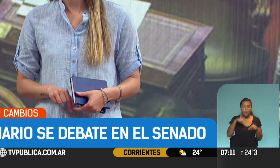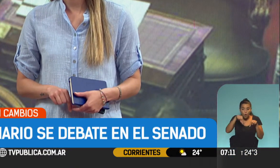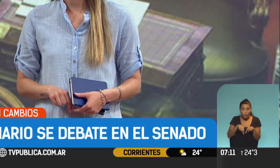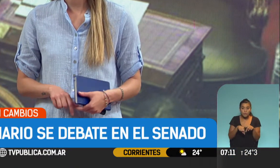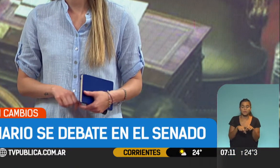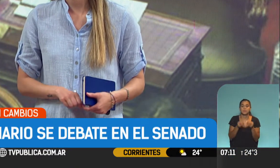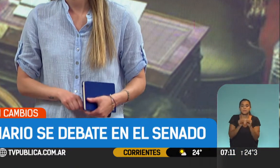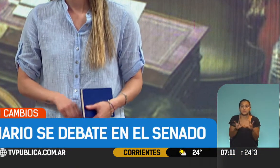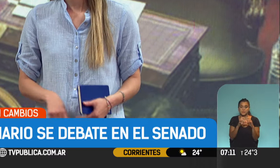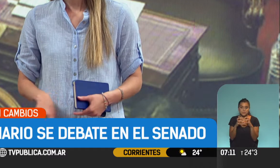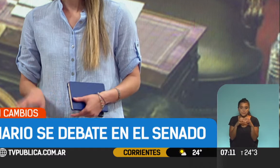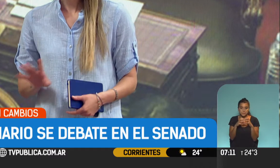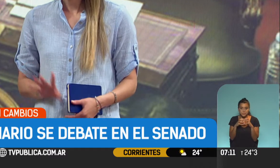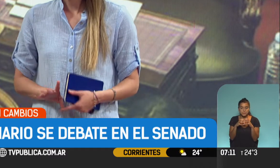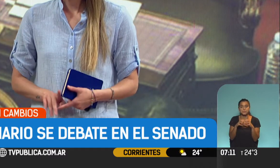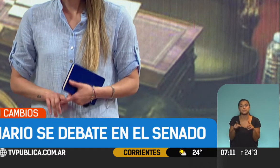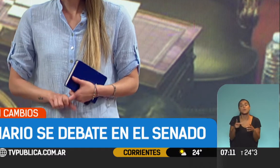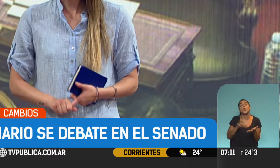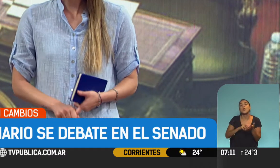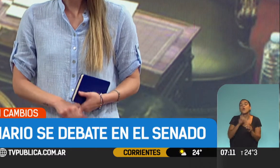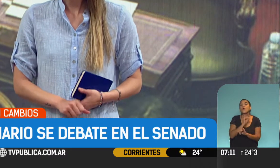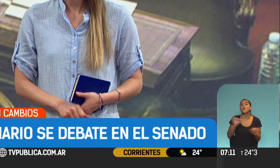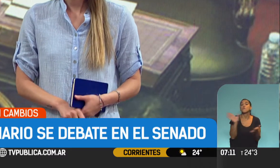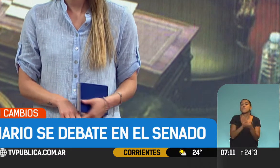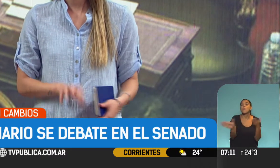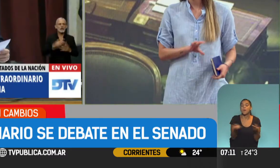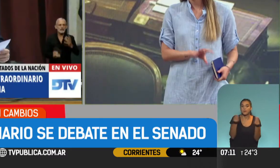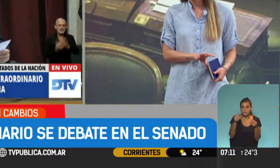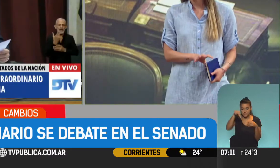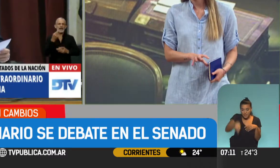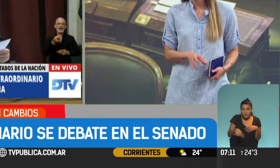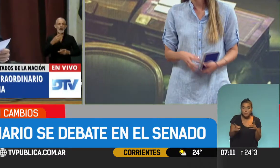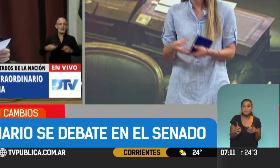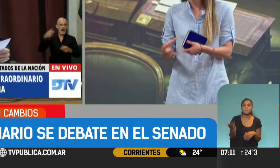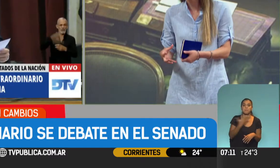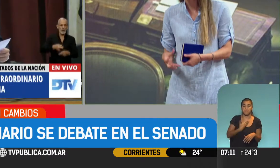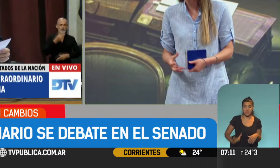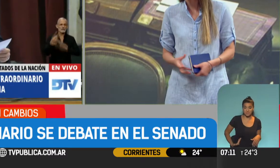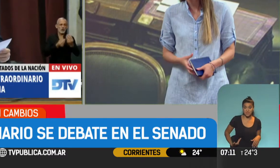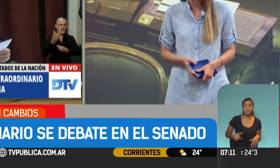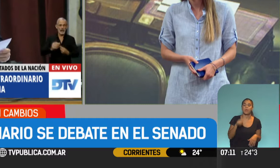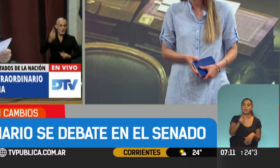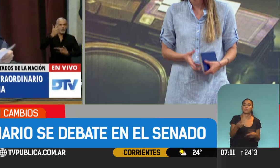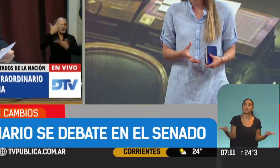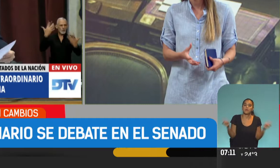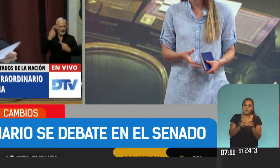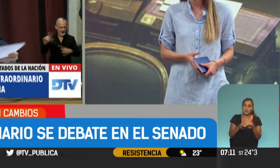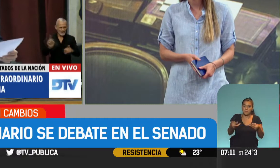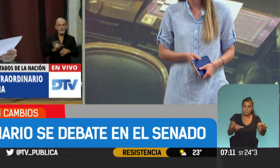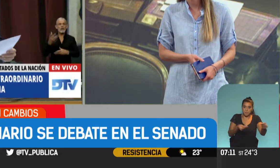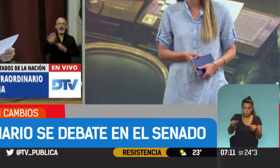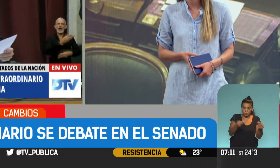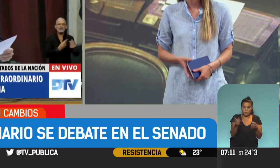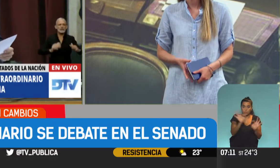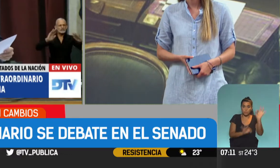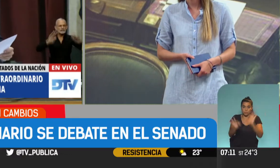tratamiento en comisión. La novedad es que esta vez el presidente de quien preside la Comisión de Presupuestos donde va a llegar el